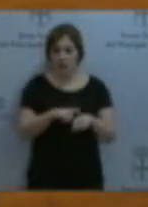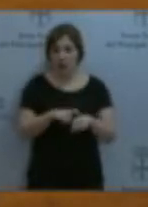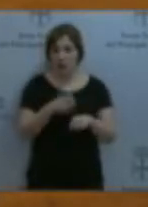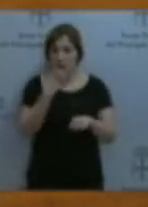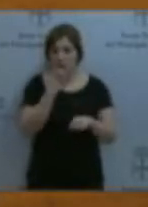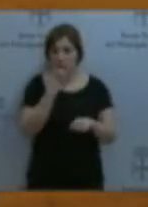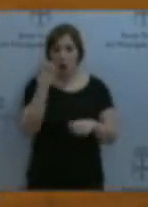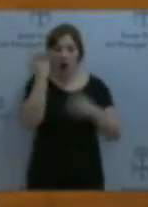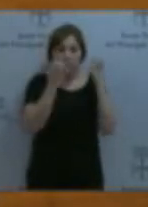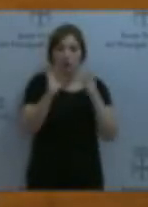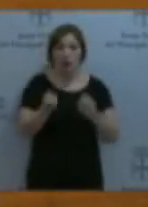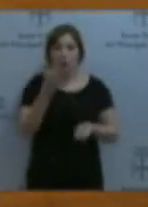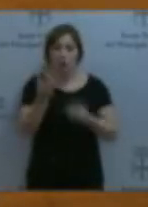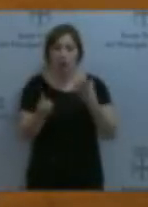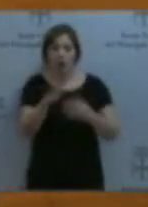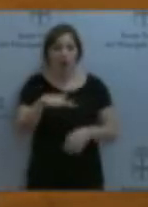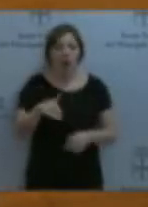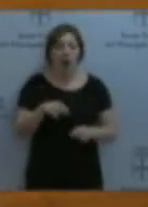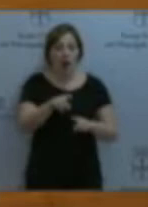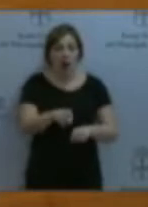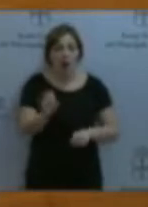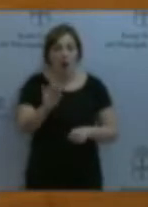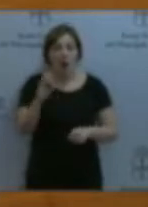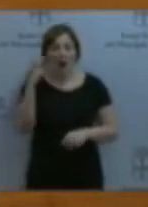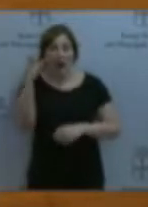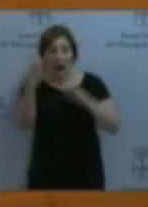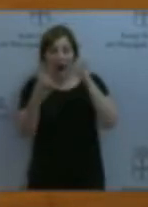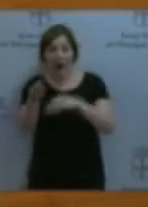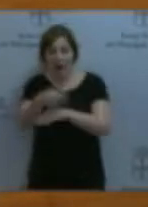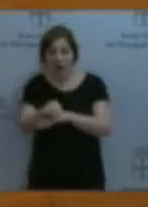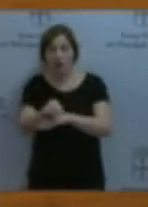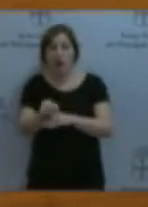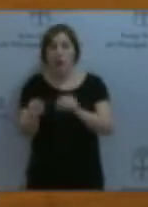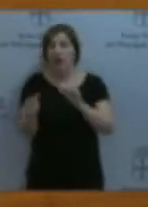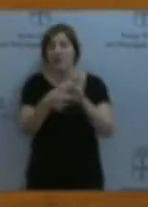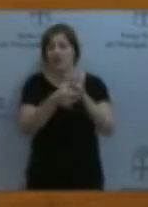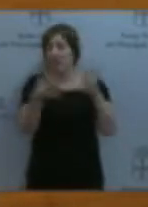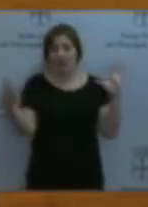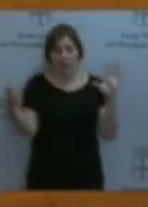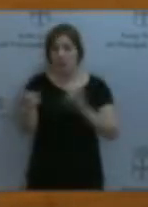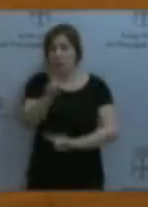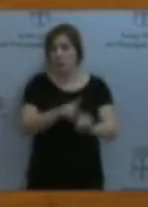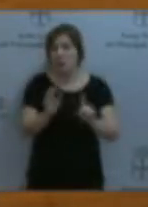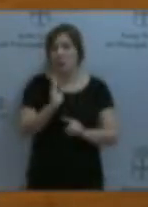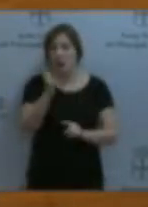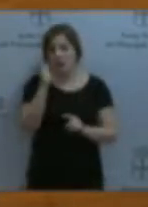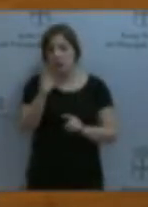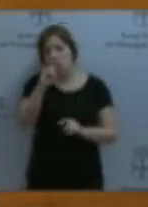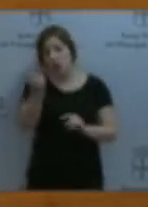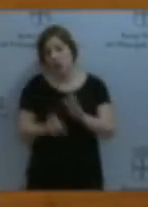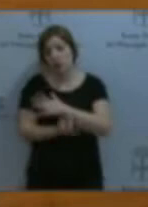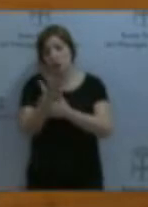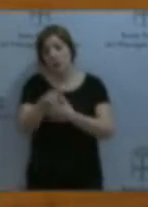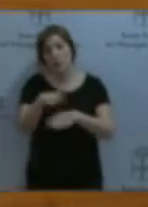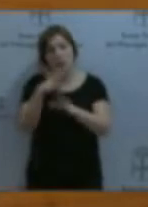en las actividades agrarias y ganaderas no tienen nada que ver con los problemas y daños que ocasionan otras y requieren protocolos